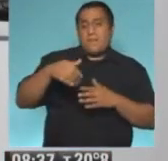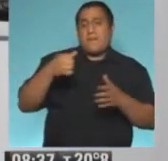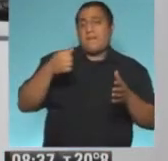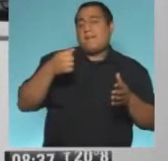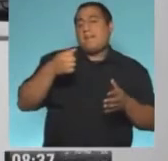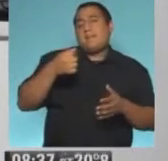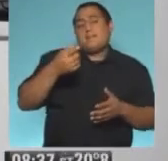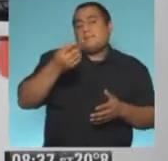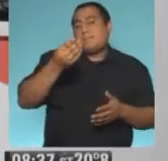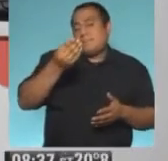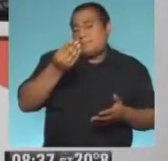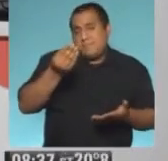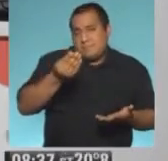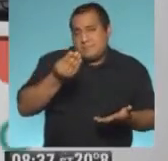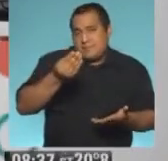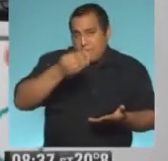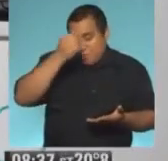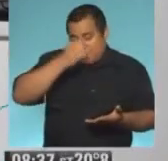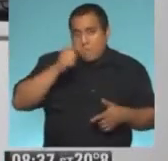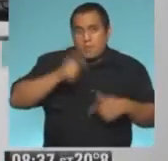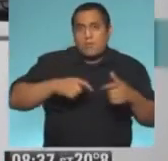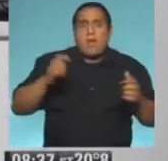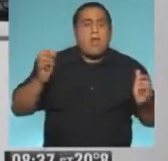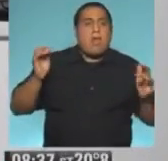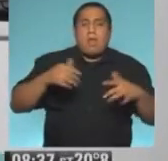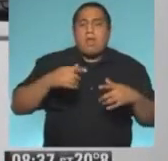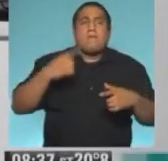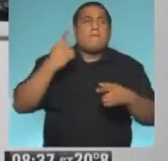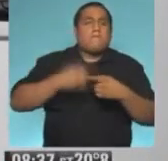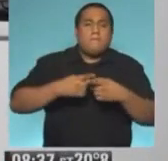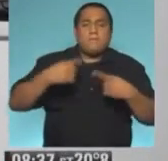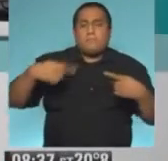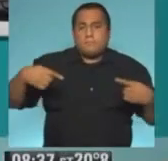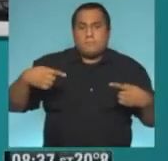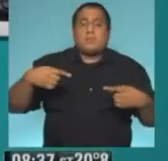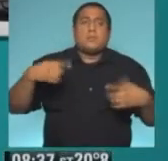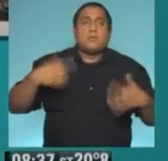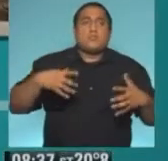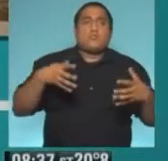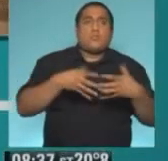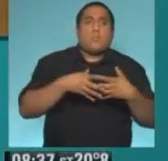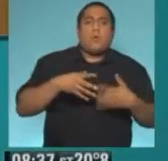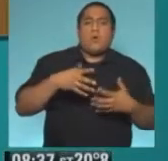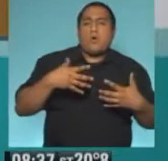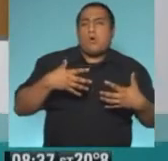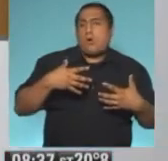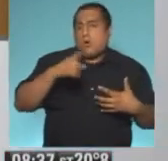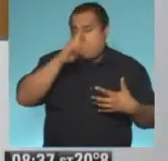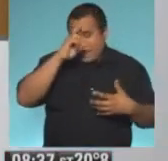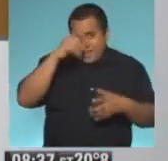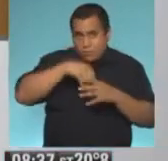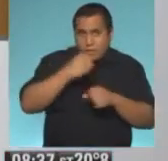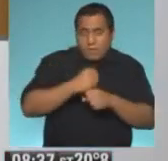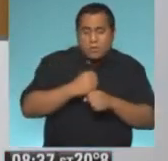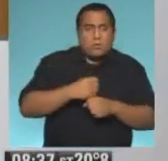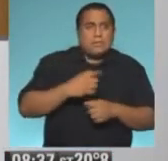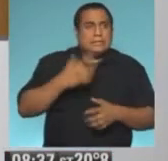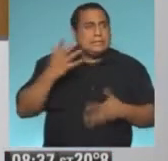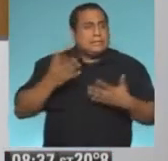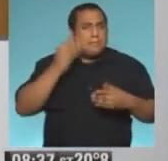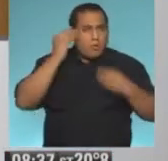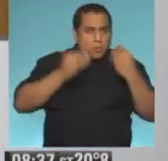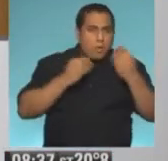moviliza, donde la lógica a las autoridades sanitarias los alarma, porque realmente hoy por hoy no está inmunizada la gran